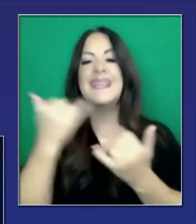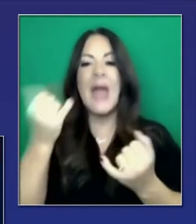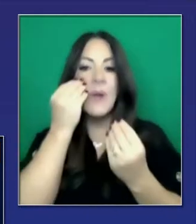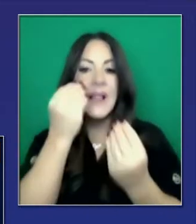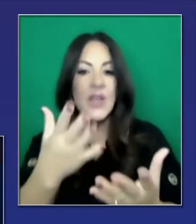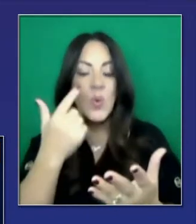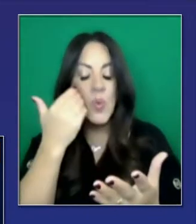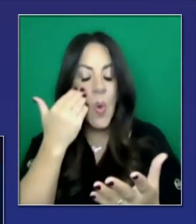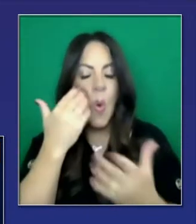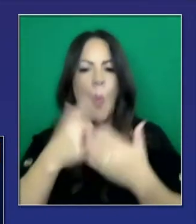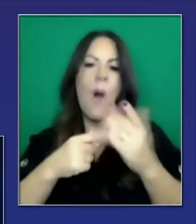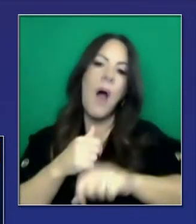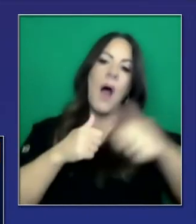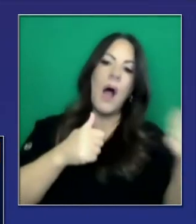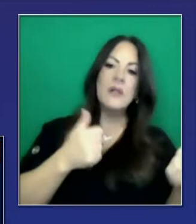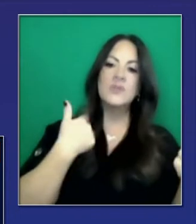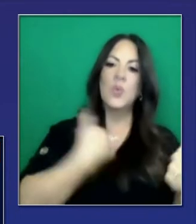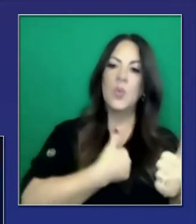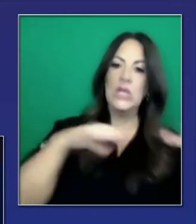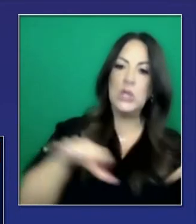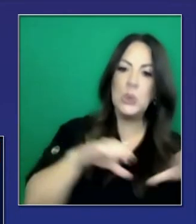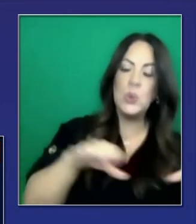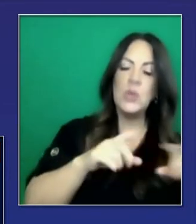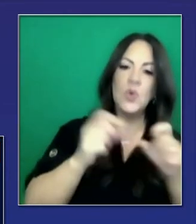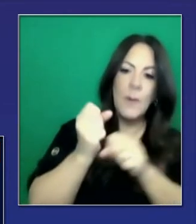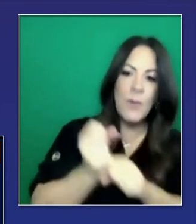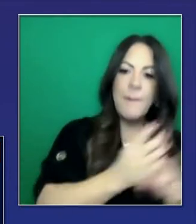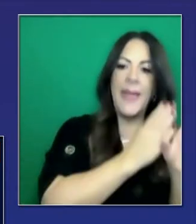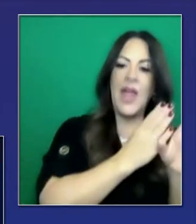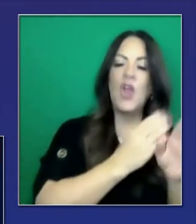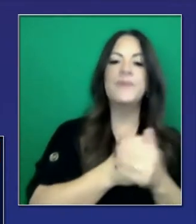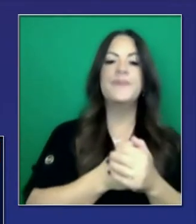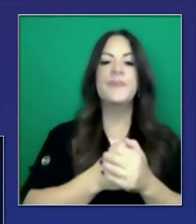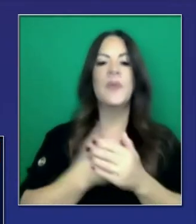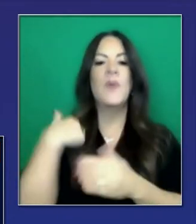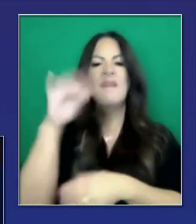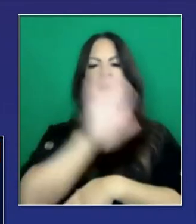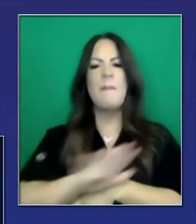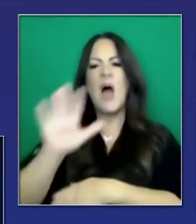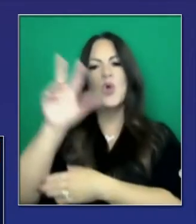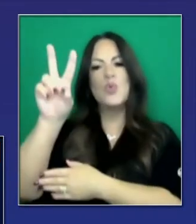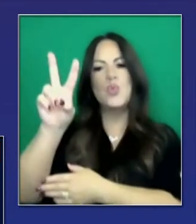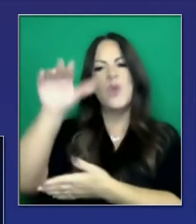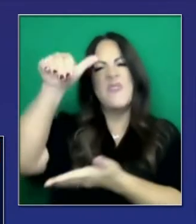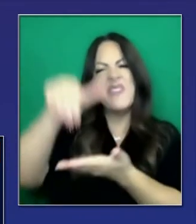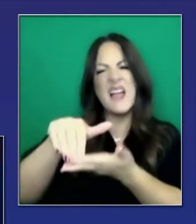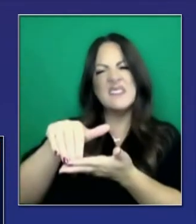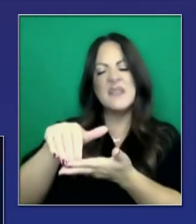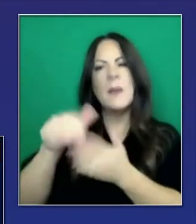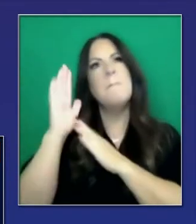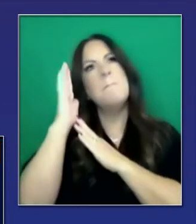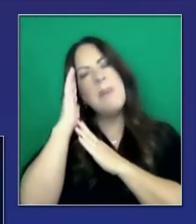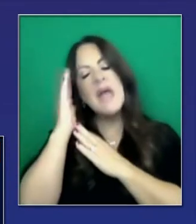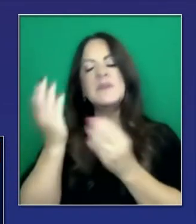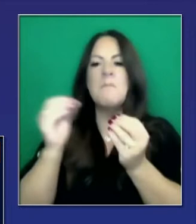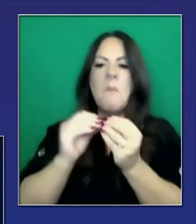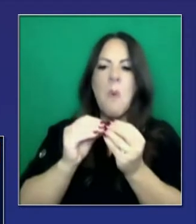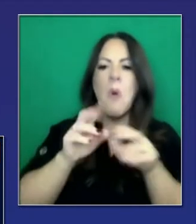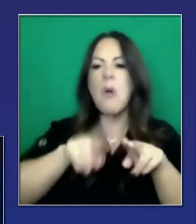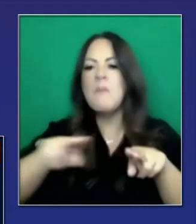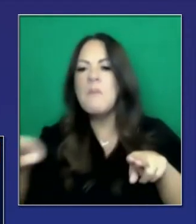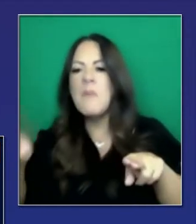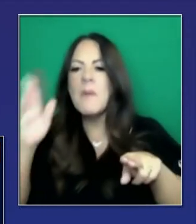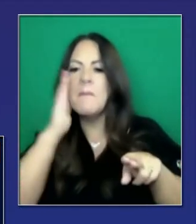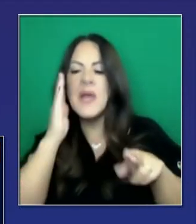hecho para apoyarles están estos centros de cuidado alterno. Hay una cantidad